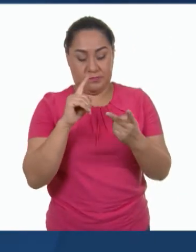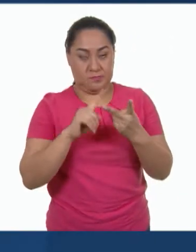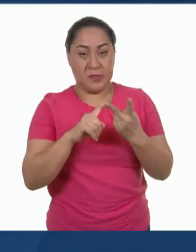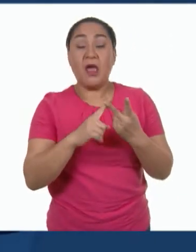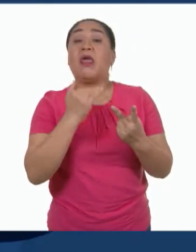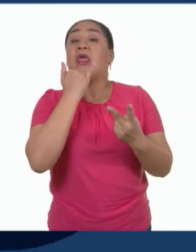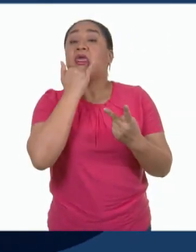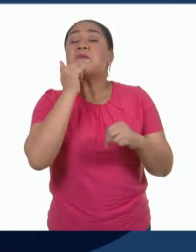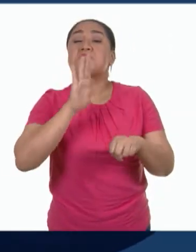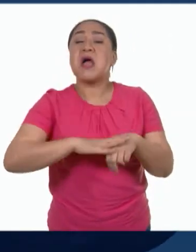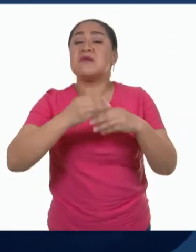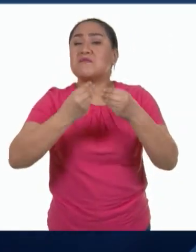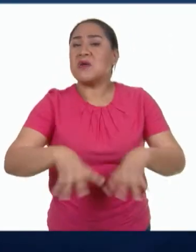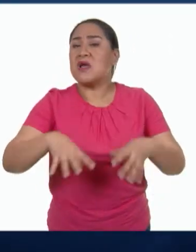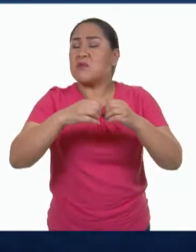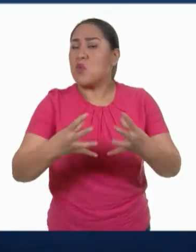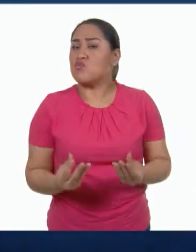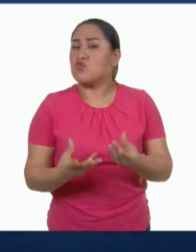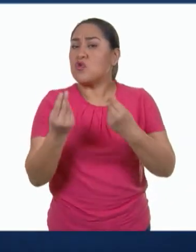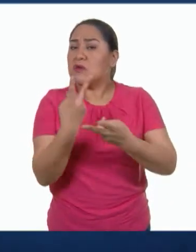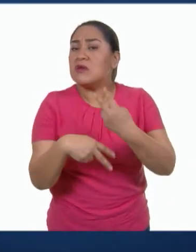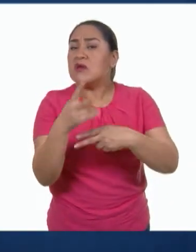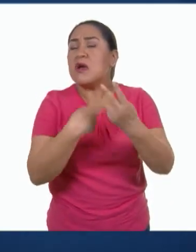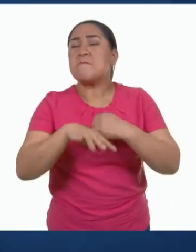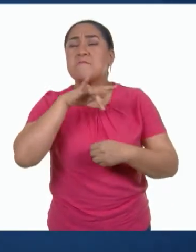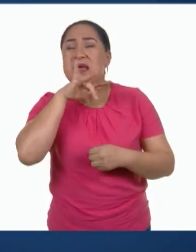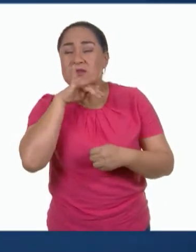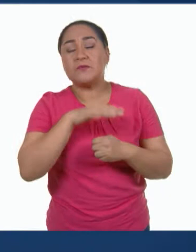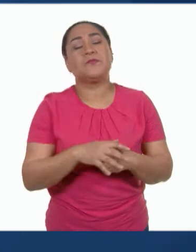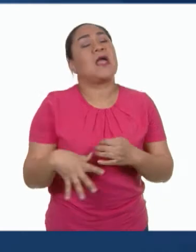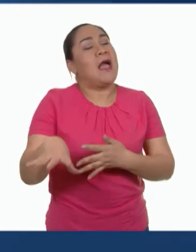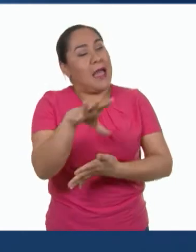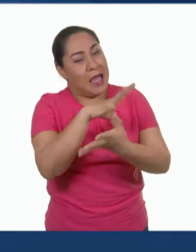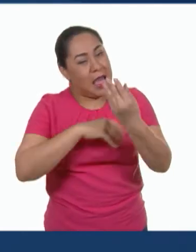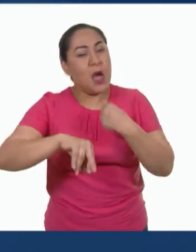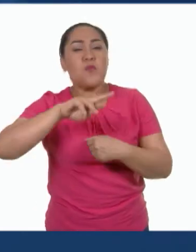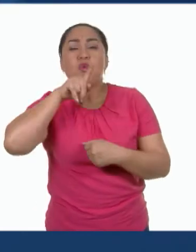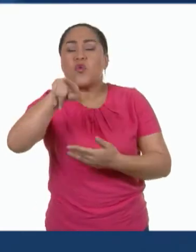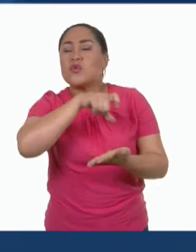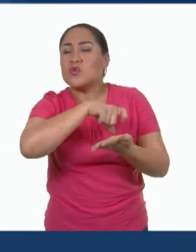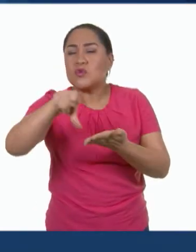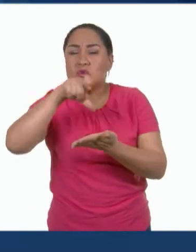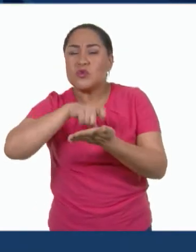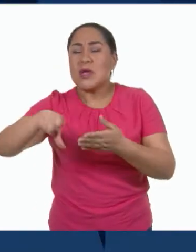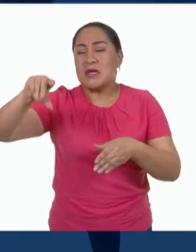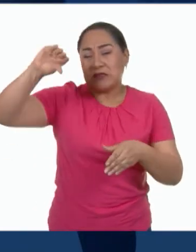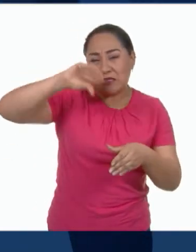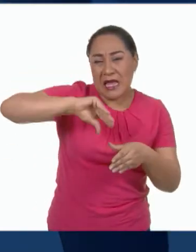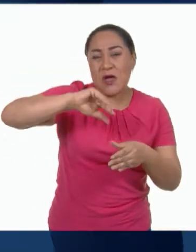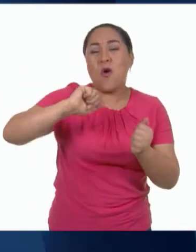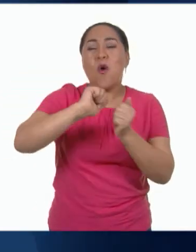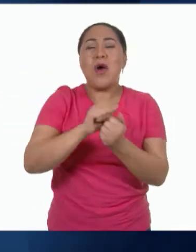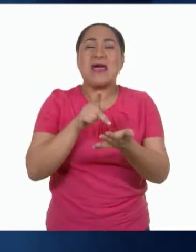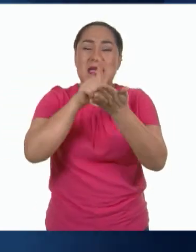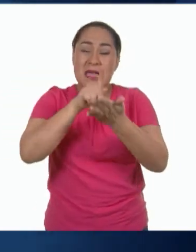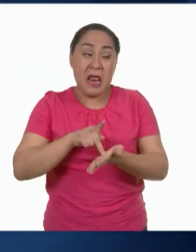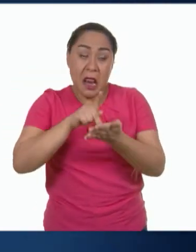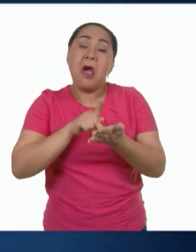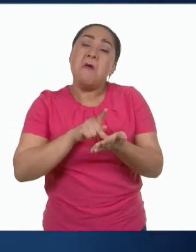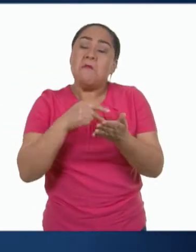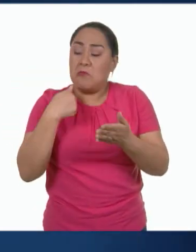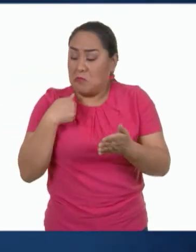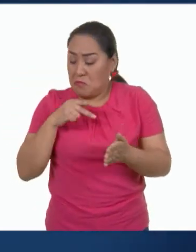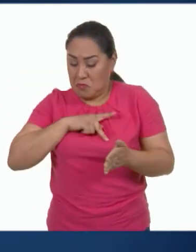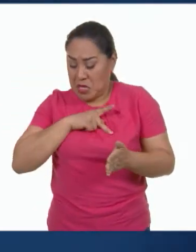cantidad de desechos. En cambio, si compramos cereal suelto o a granel y llevamos nuestro propio recipiente,